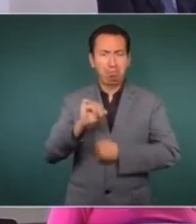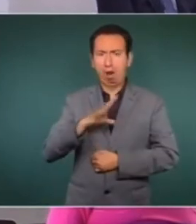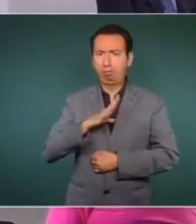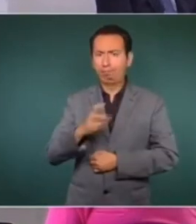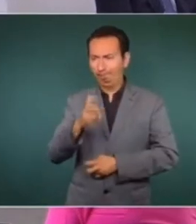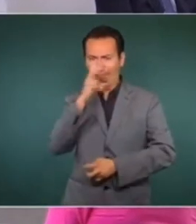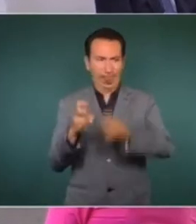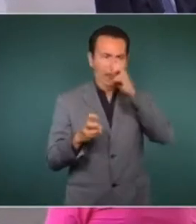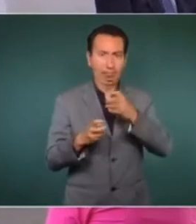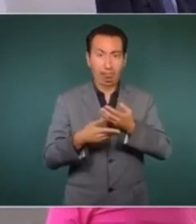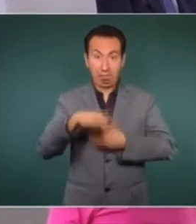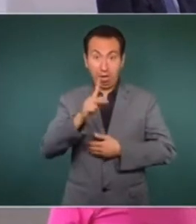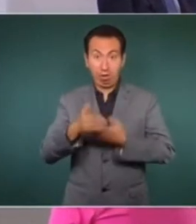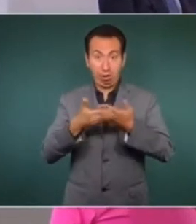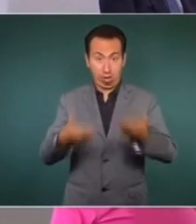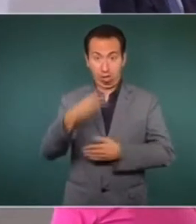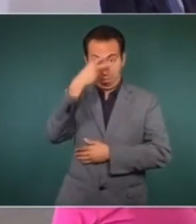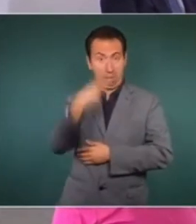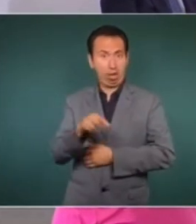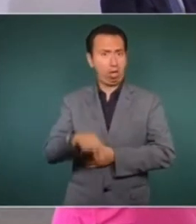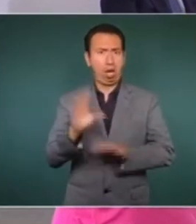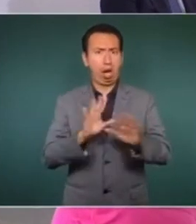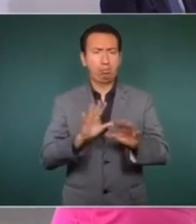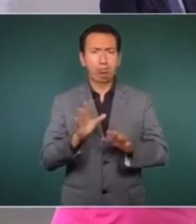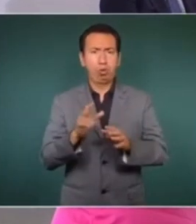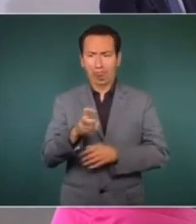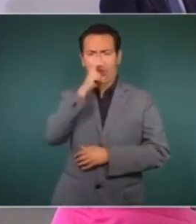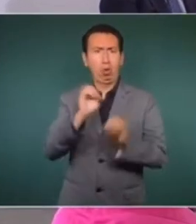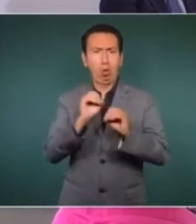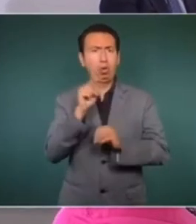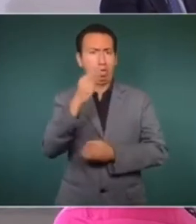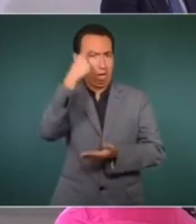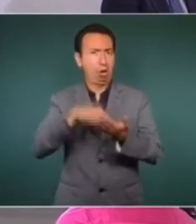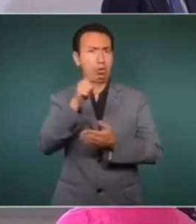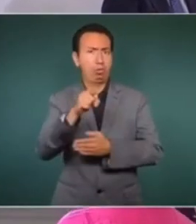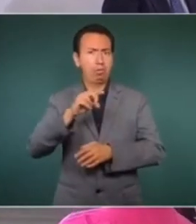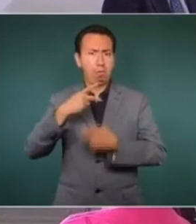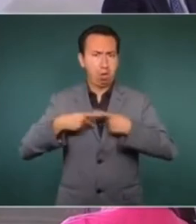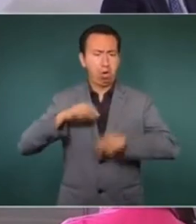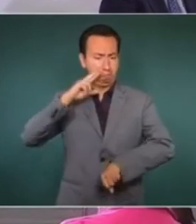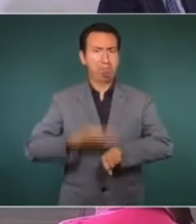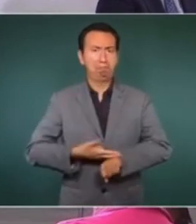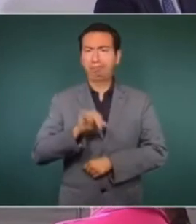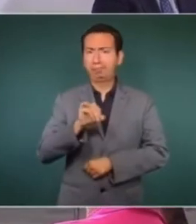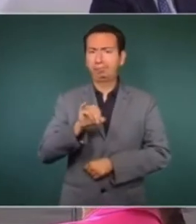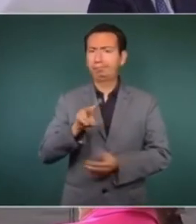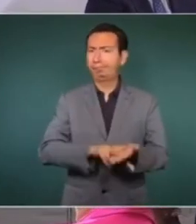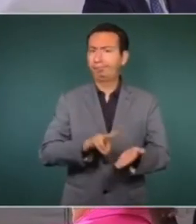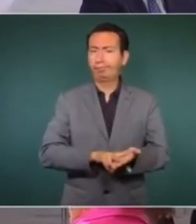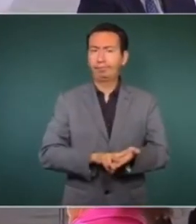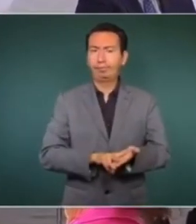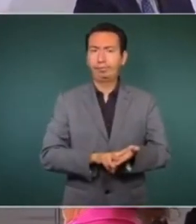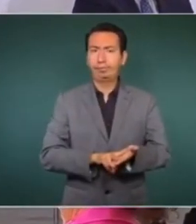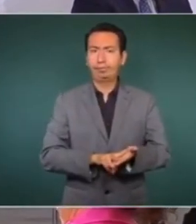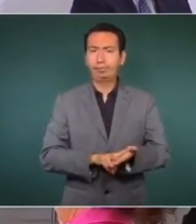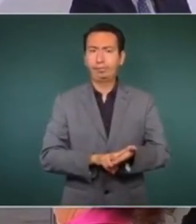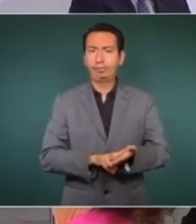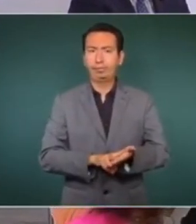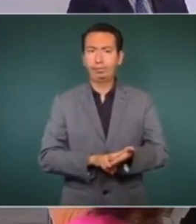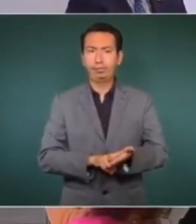Nosotros hemos confiado más en la responsabilidad de la gente y la verdad se